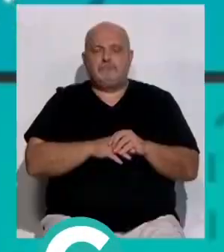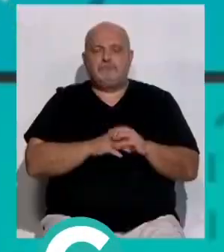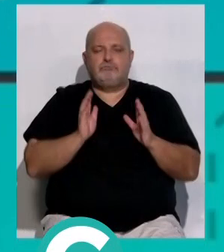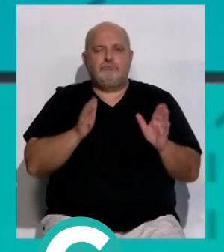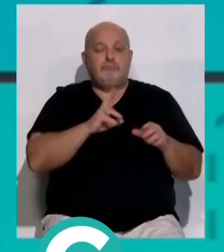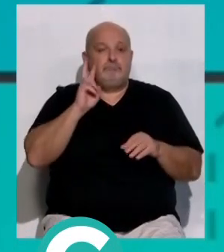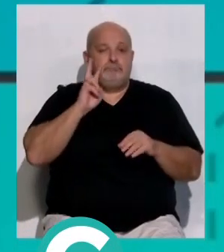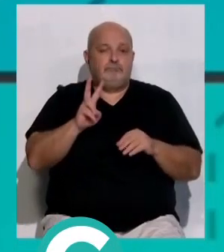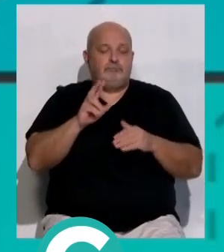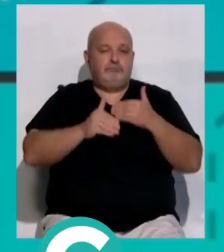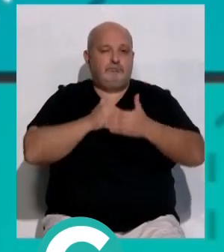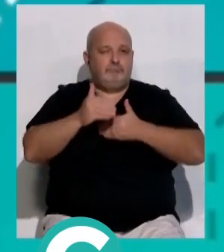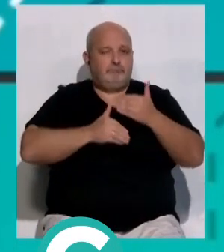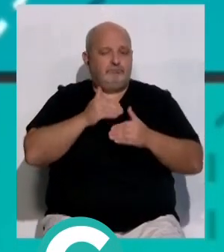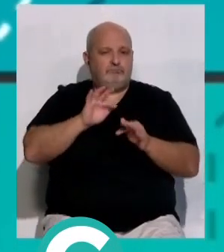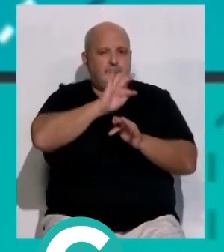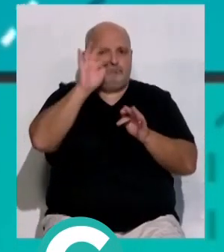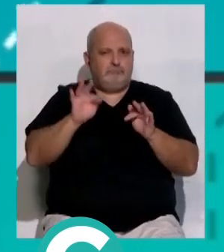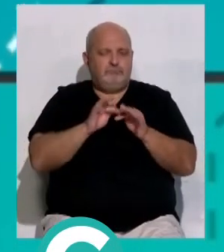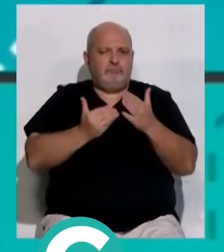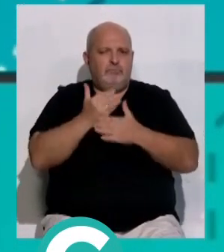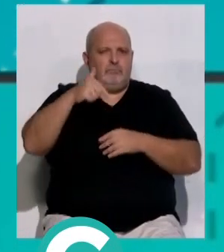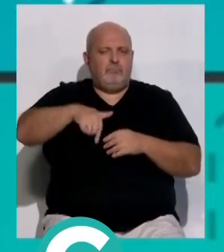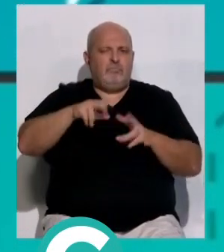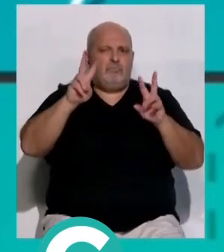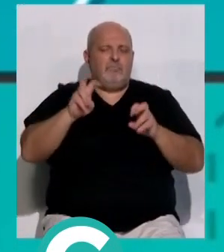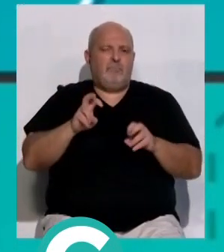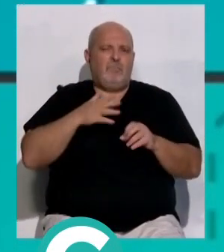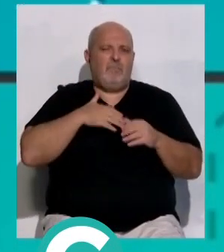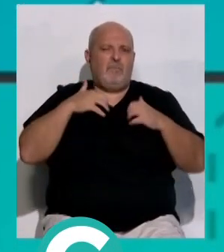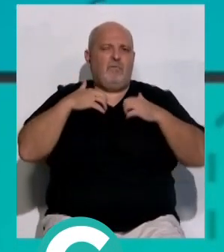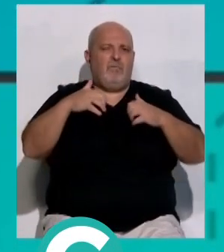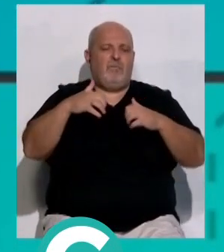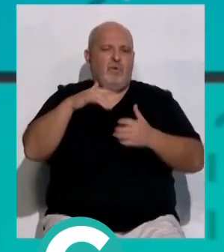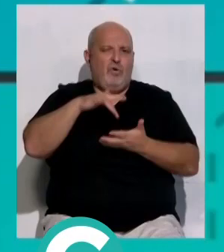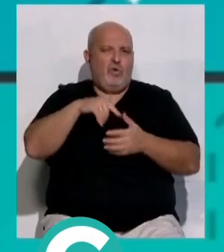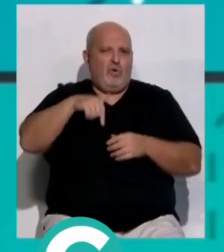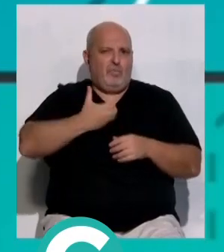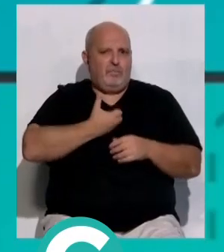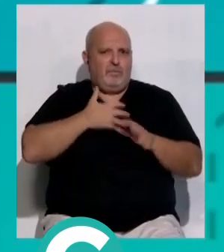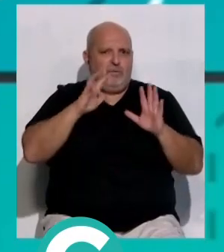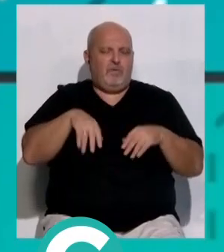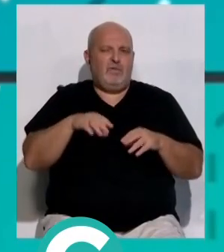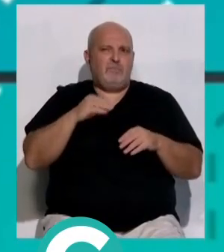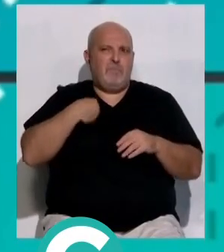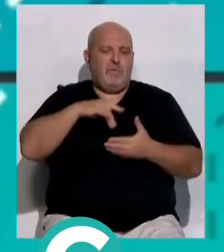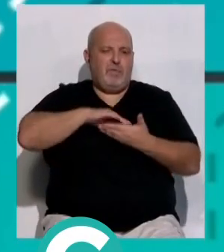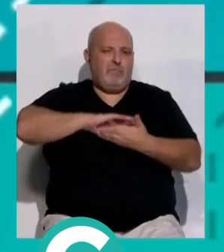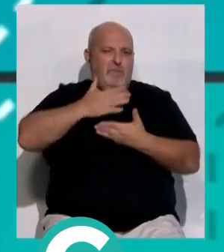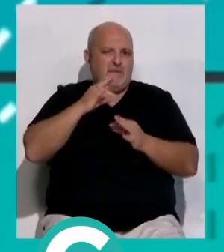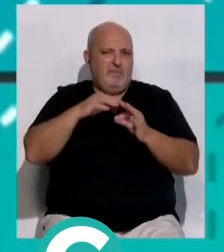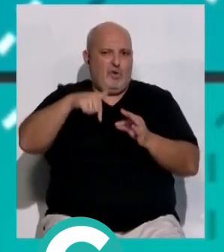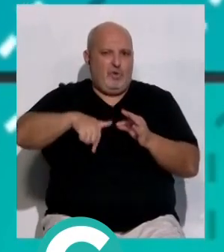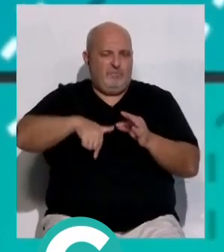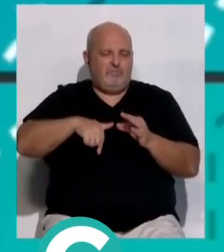Lo han podido seguir en directo a lo largo de toda la mañana de hoy. Se trata de la sesión ordinaria del Pleno del Ayuntamiento de Cádiz correspondiente a este mes de